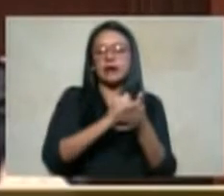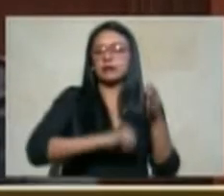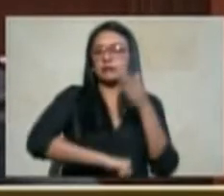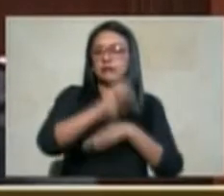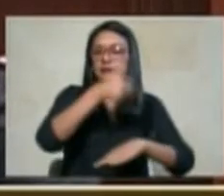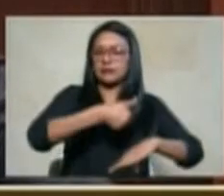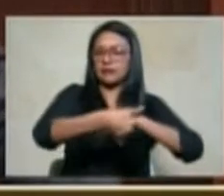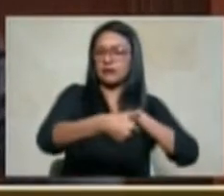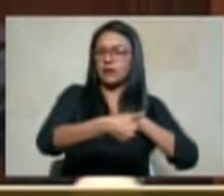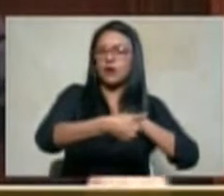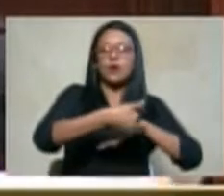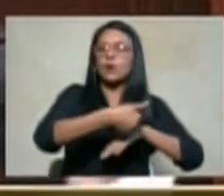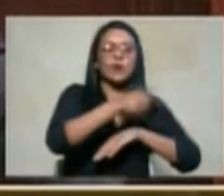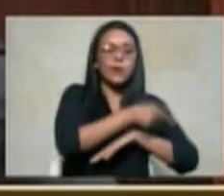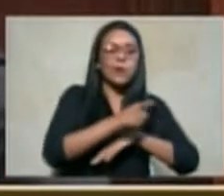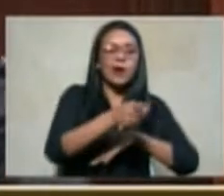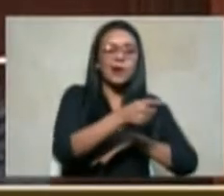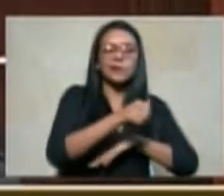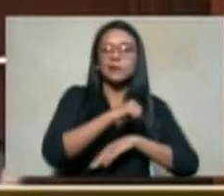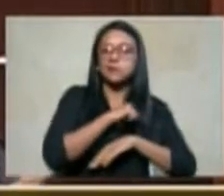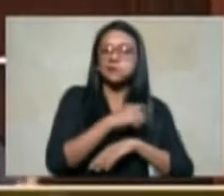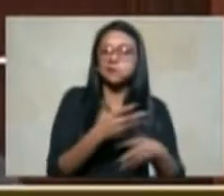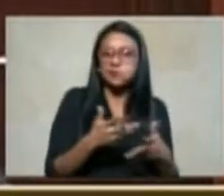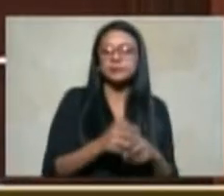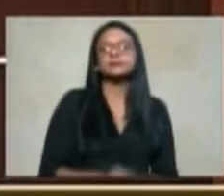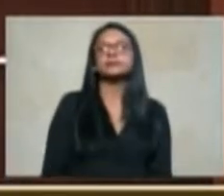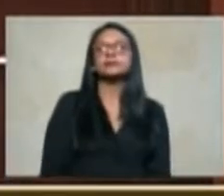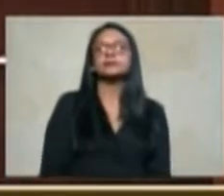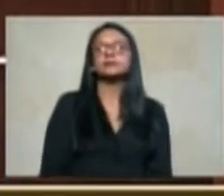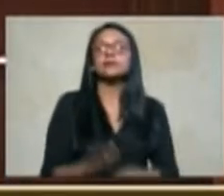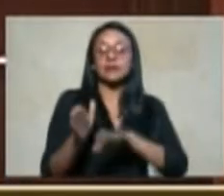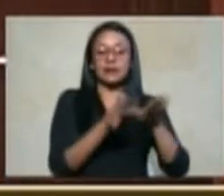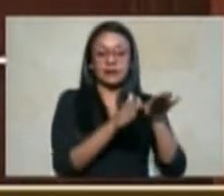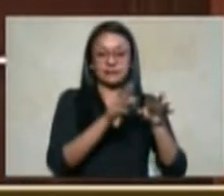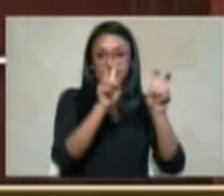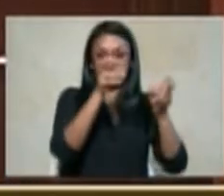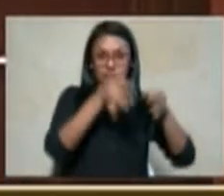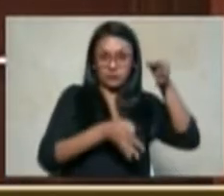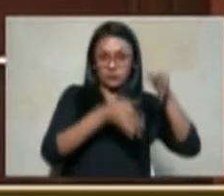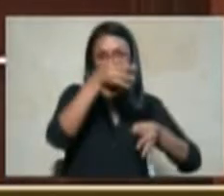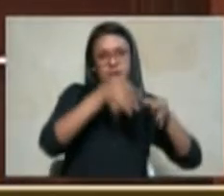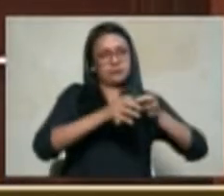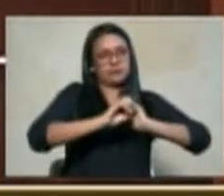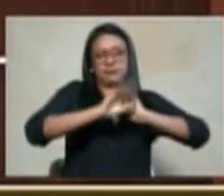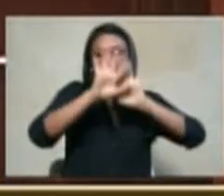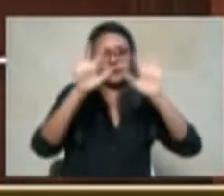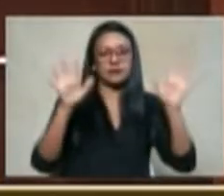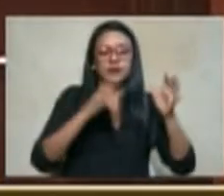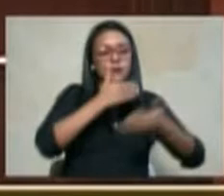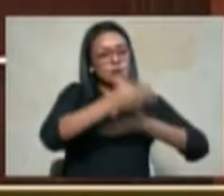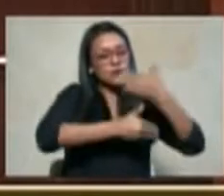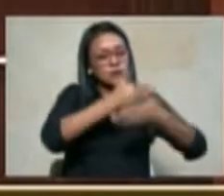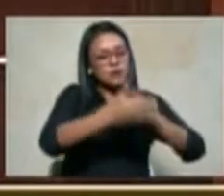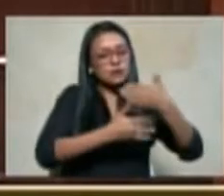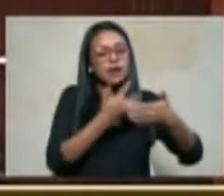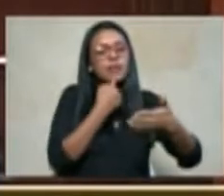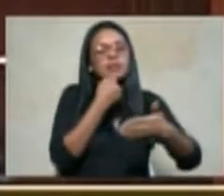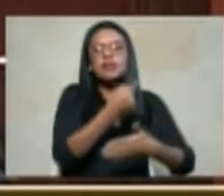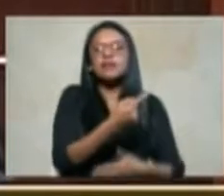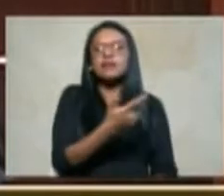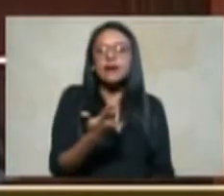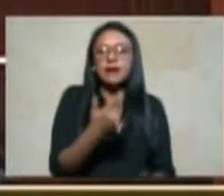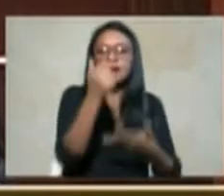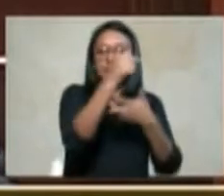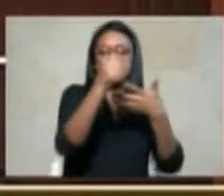desde el punto de vista de la etapa judicial pues por supuesto el procedimiento establece una serie de garantías propias del